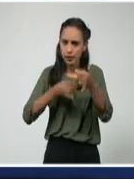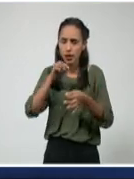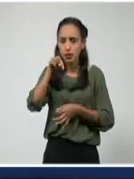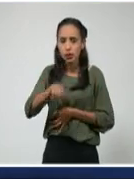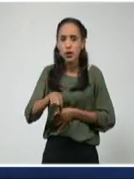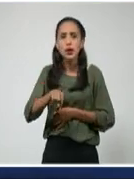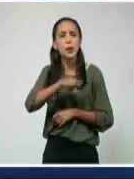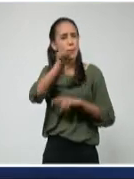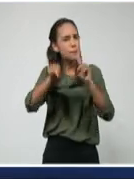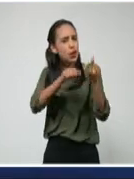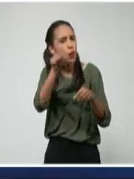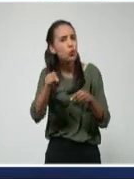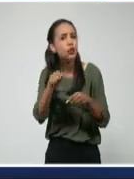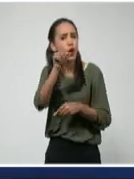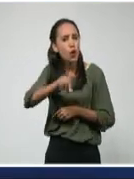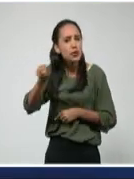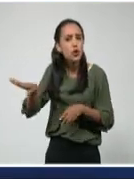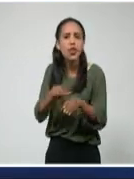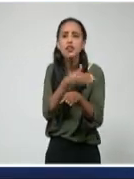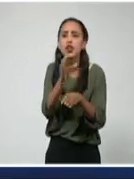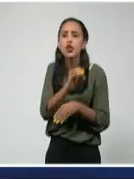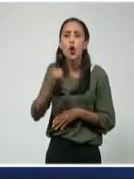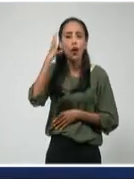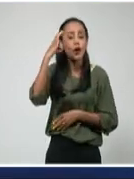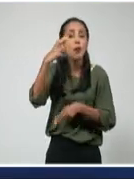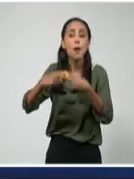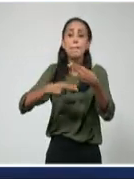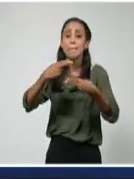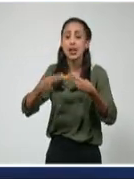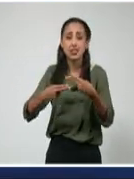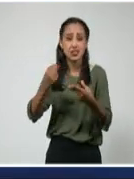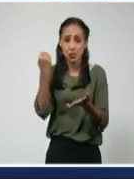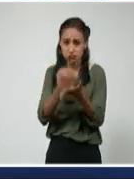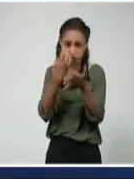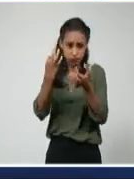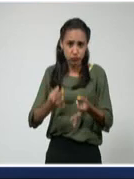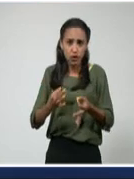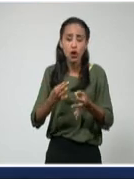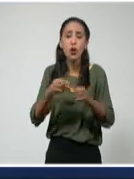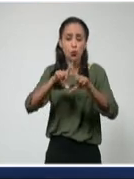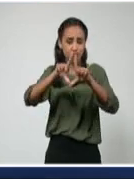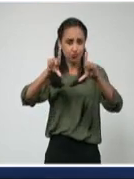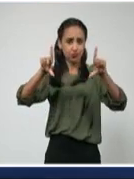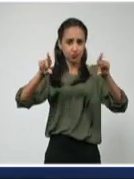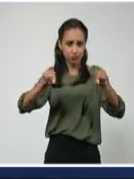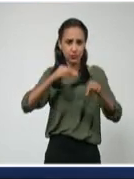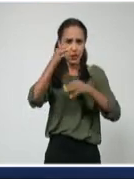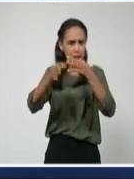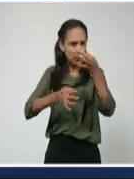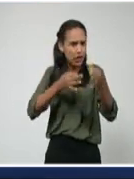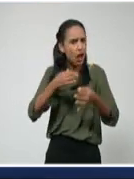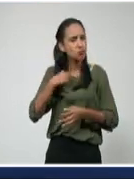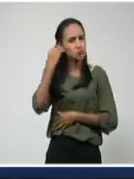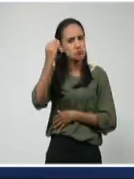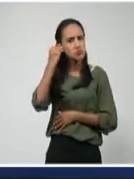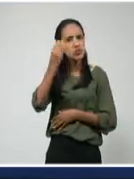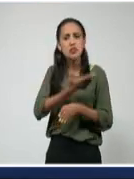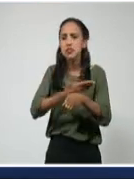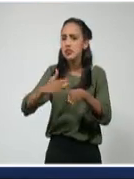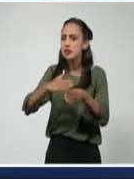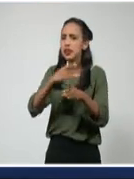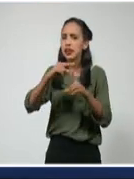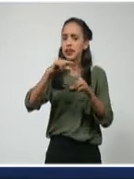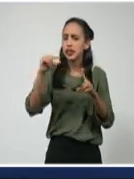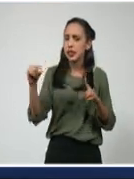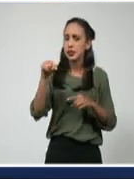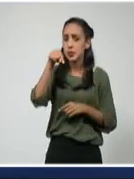ciudadanos y diferentes instituciones para la conformación de firmitiva del texto, a su vez que expresaron sus opiniones sobre varios asuntos